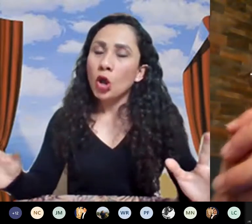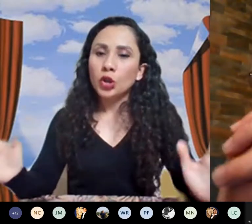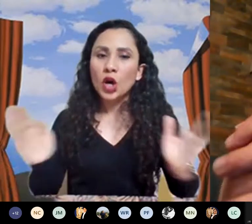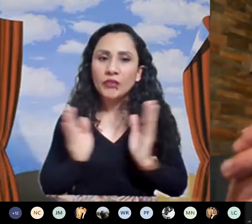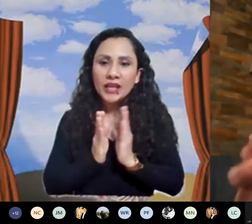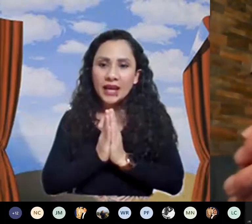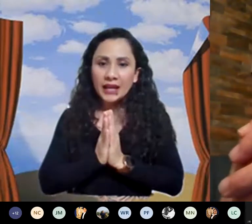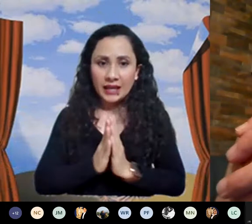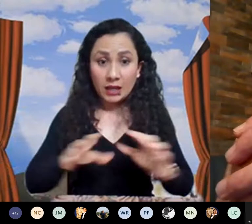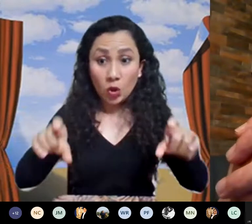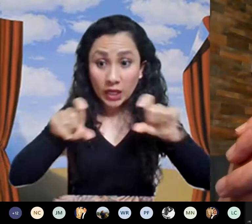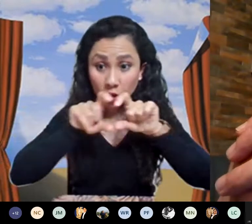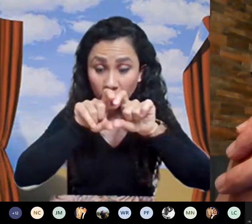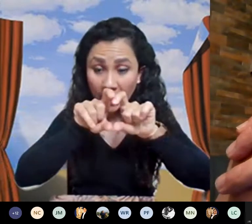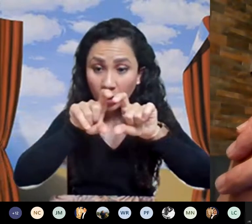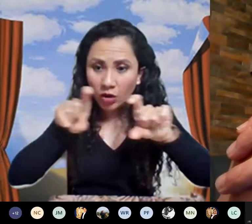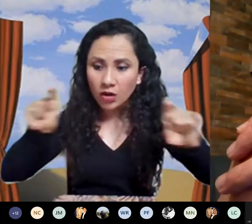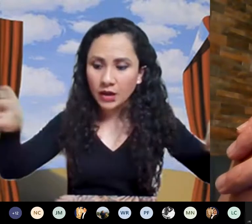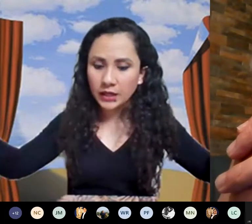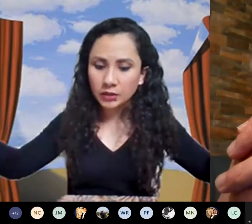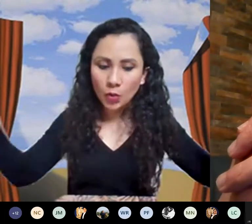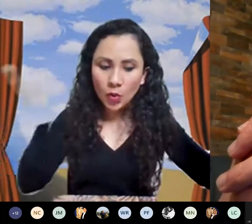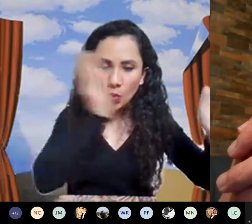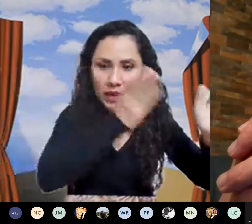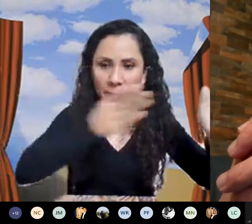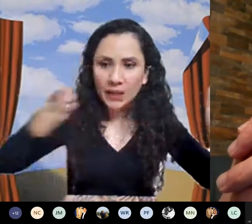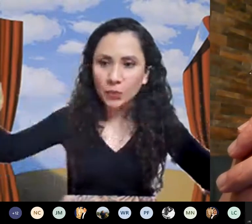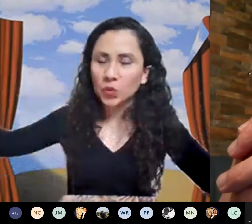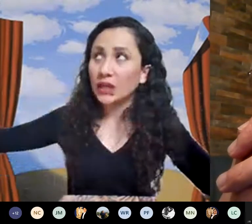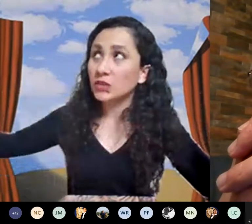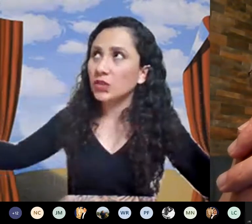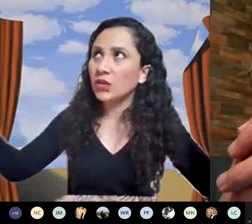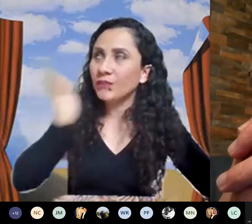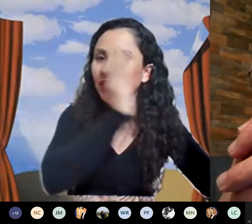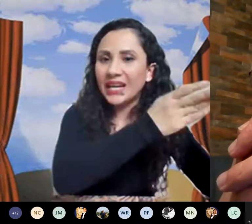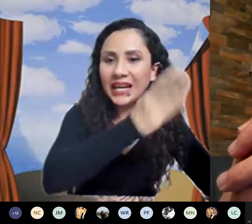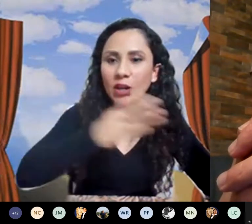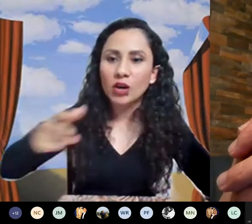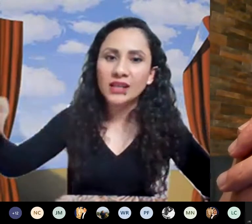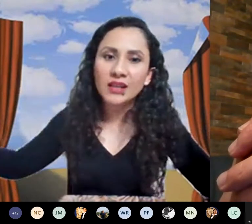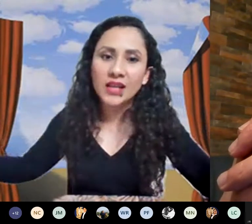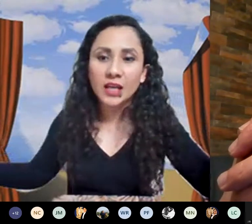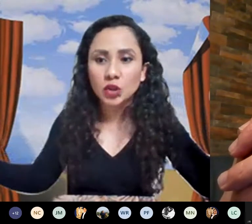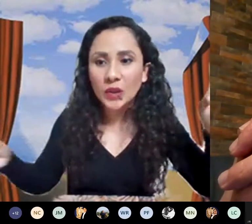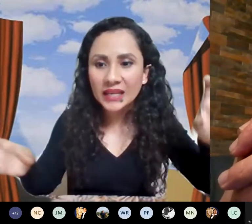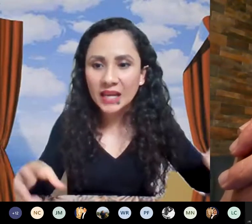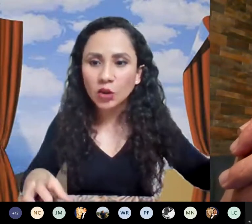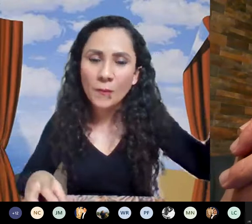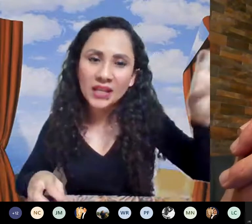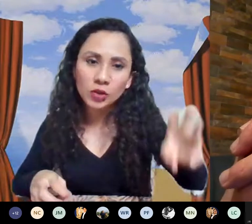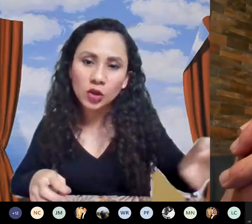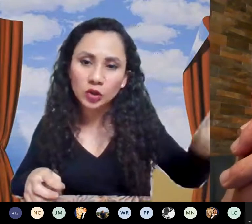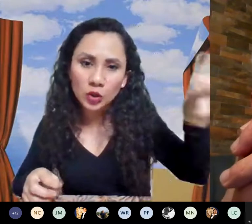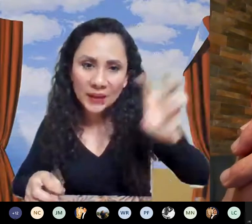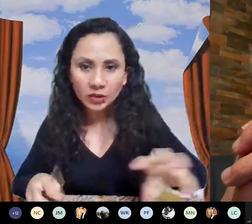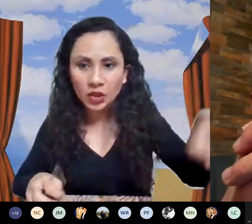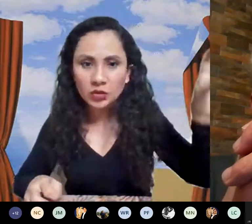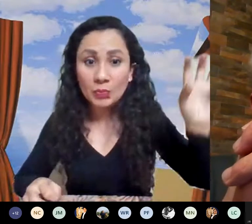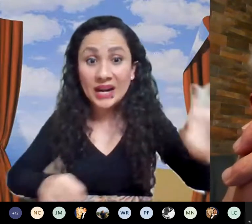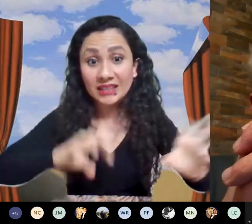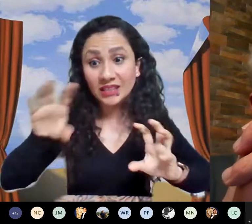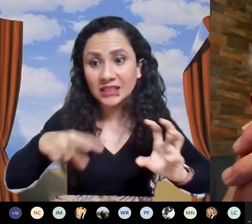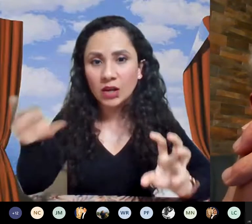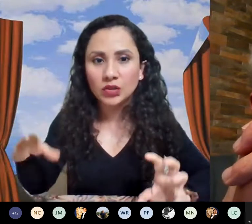donde lo que yo tengo es como una permutación del orden en el que yo iría tomando los